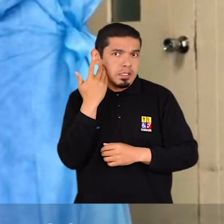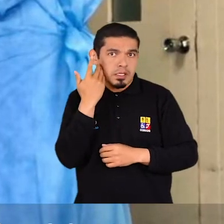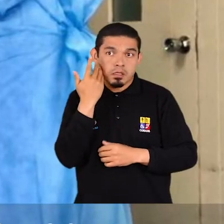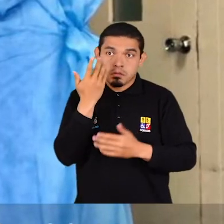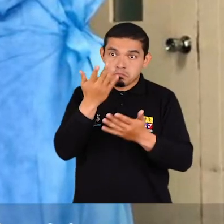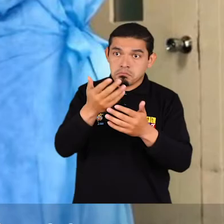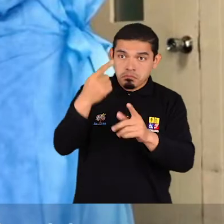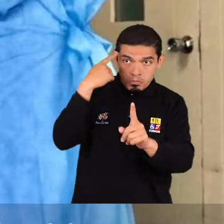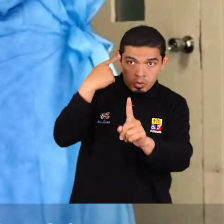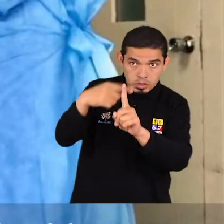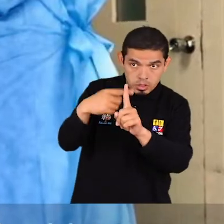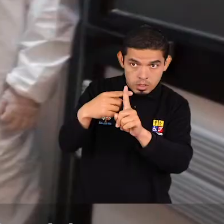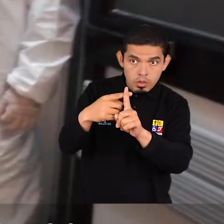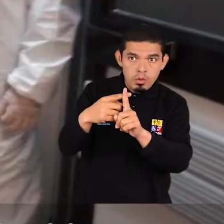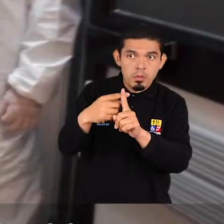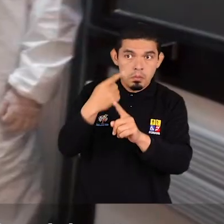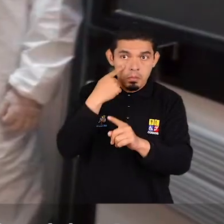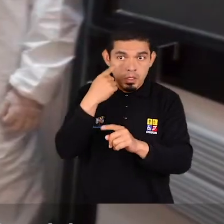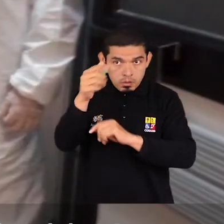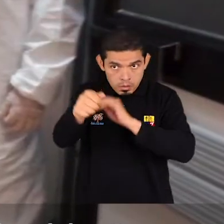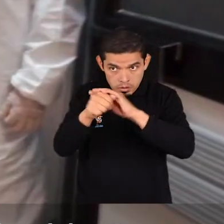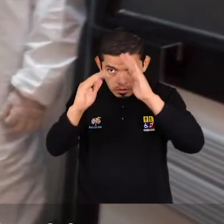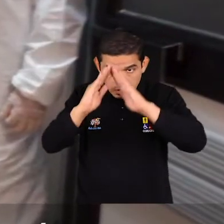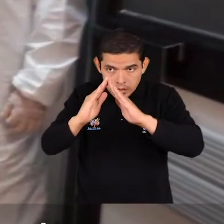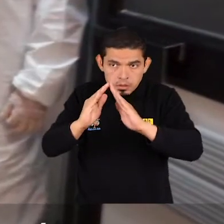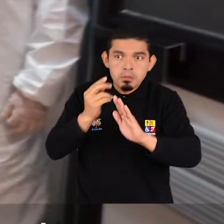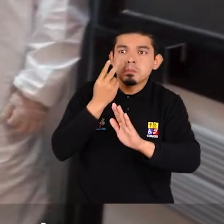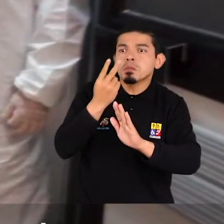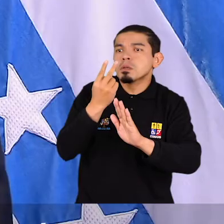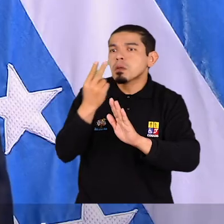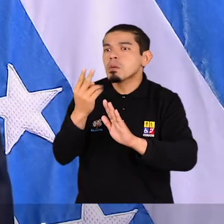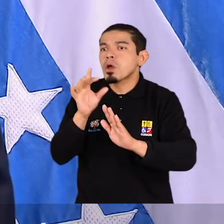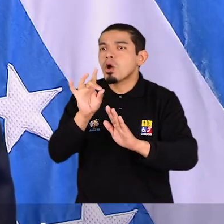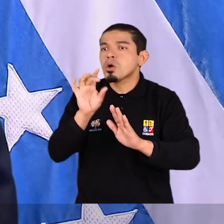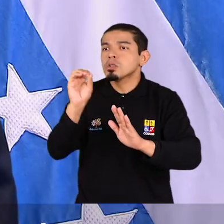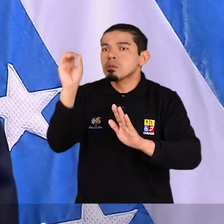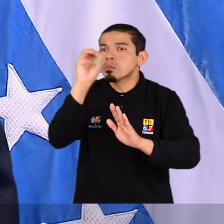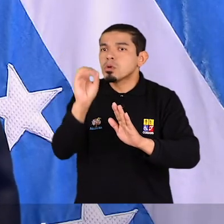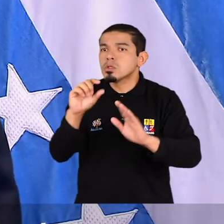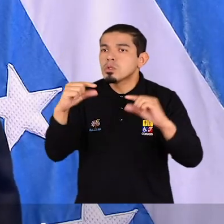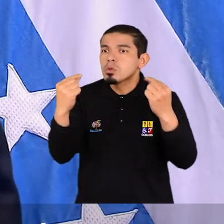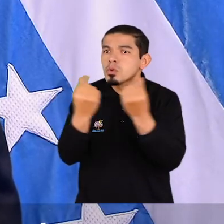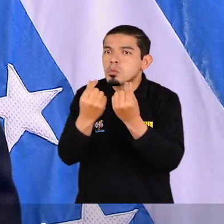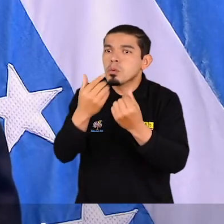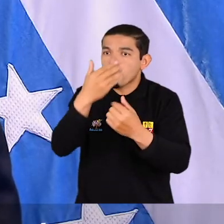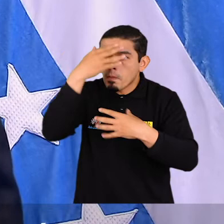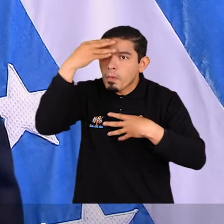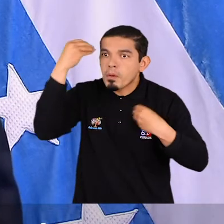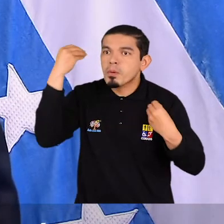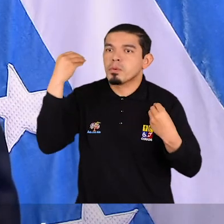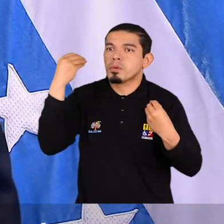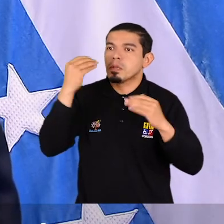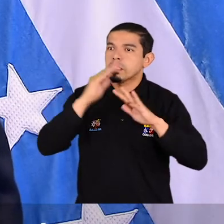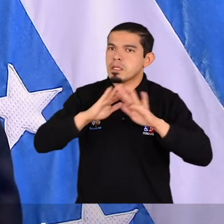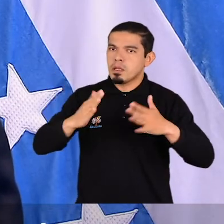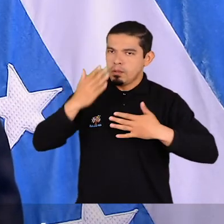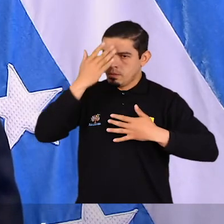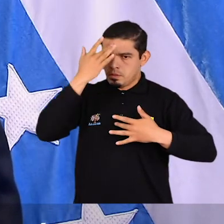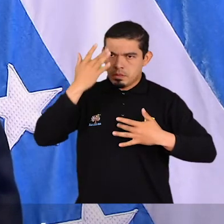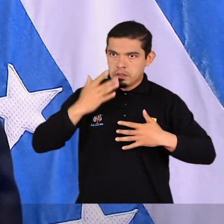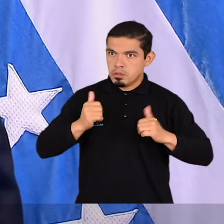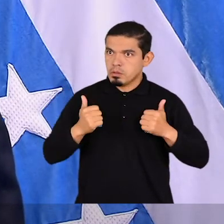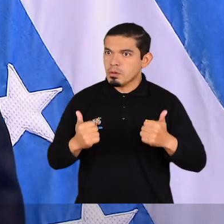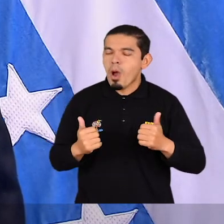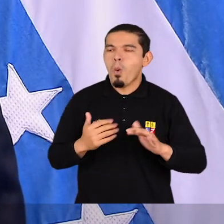fueron diagnosticadas positivo por COVID-19. Casi el 80% de este grupo mejoró o se encuentra ya sin